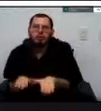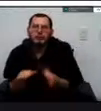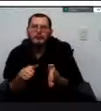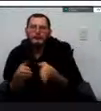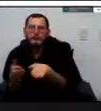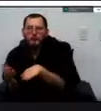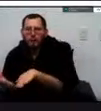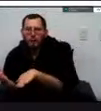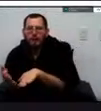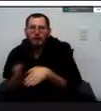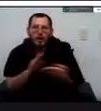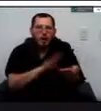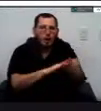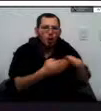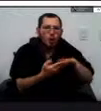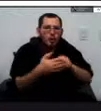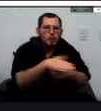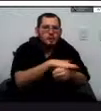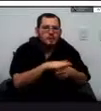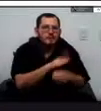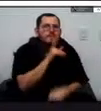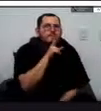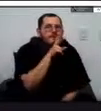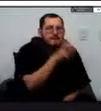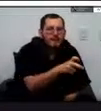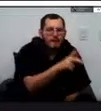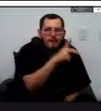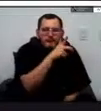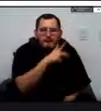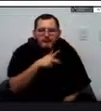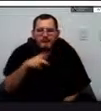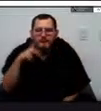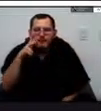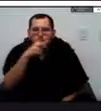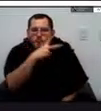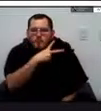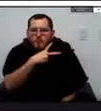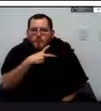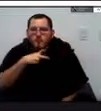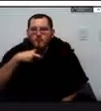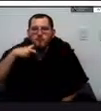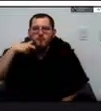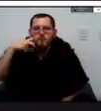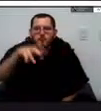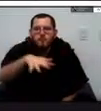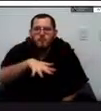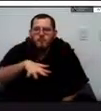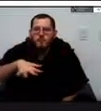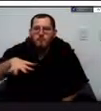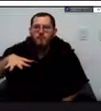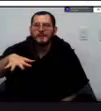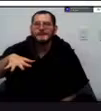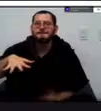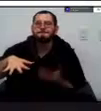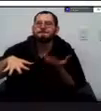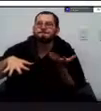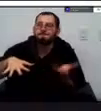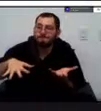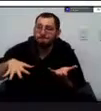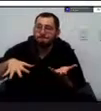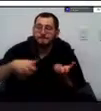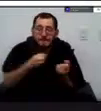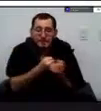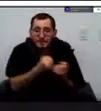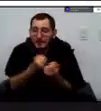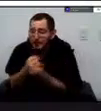se seca y entonces tenemos que entrar nosotros a apoyar a los municipios entonces no más este este año pues ya fueron